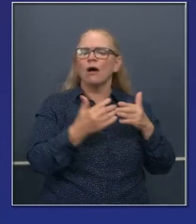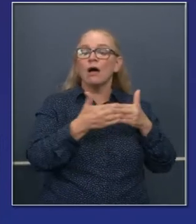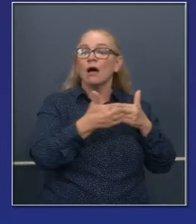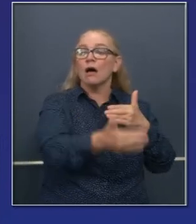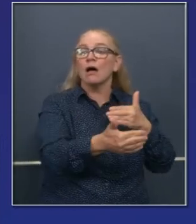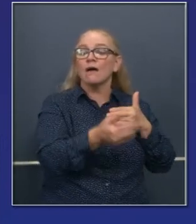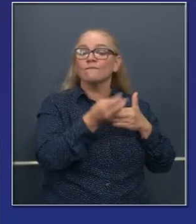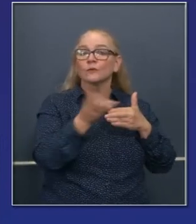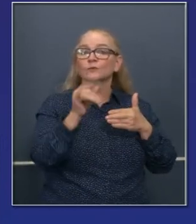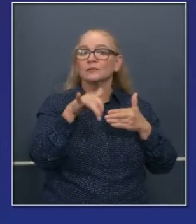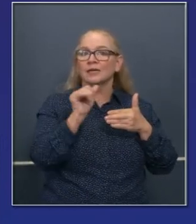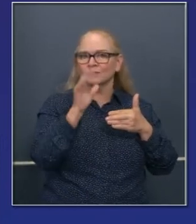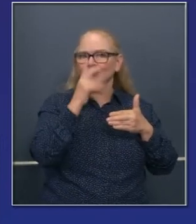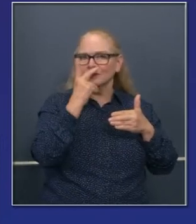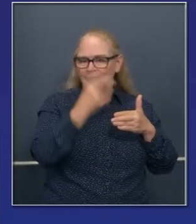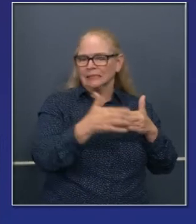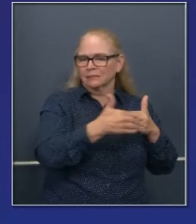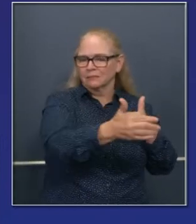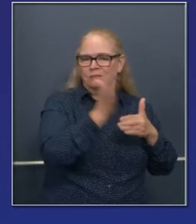a través de los días